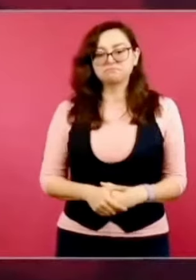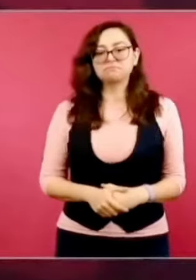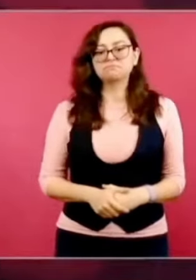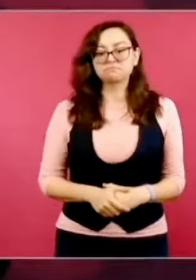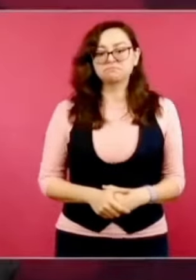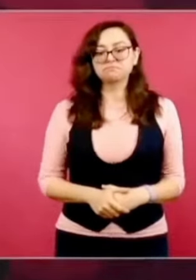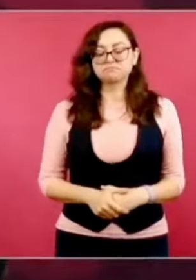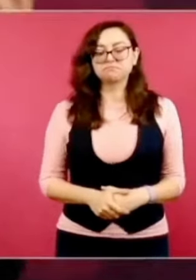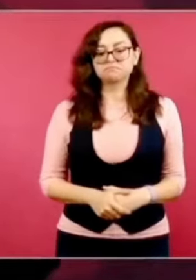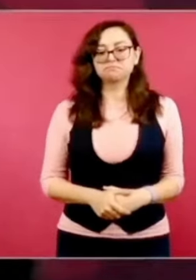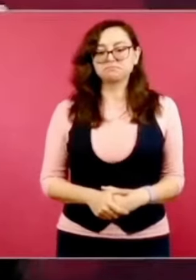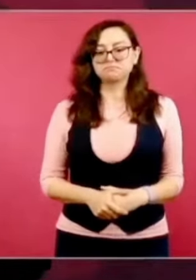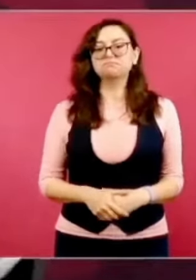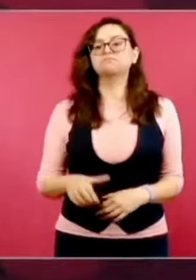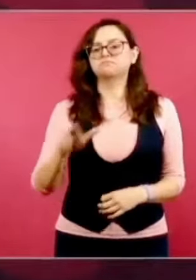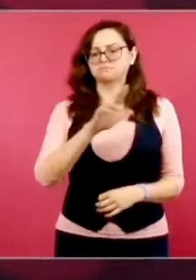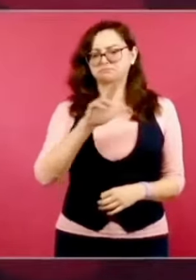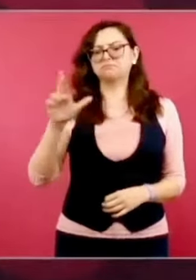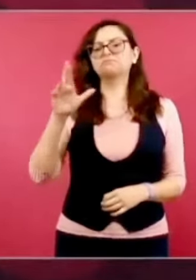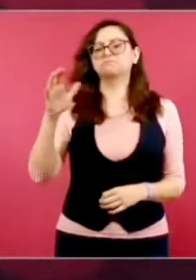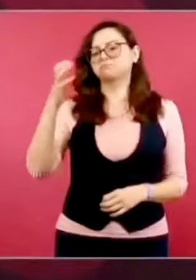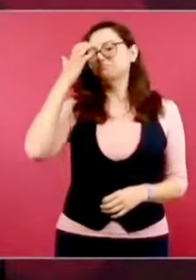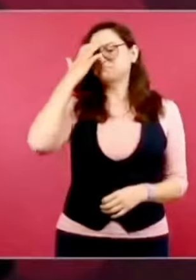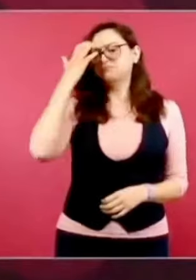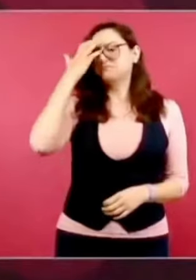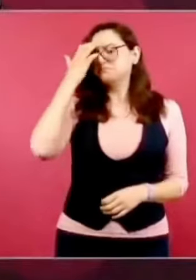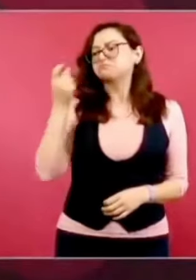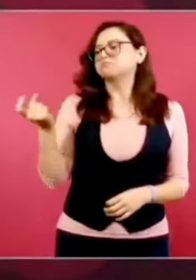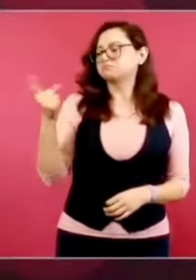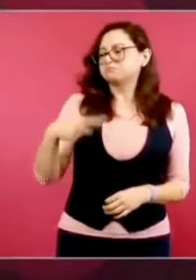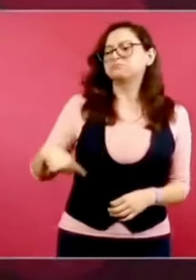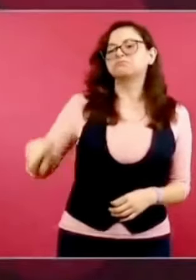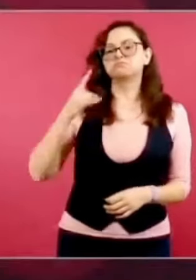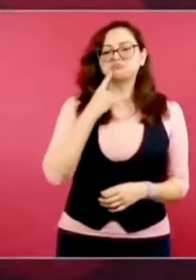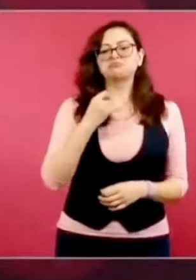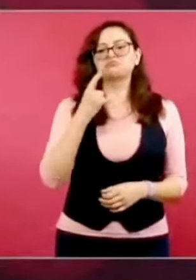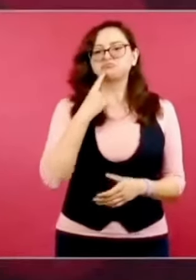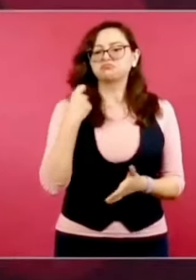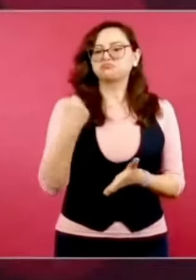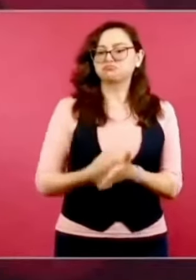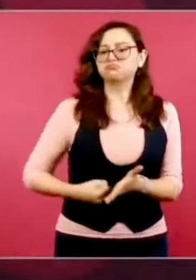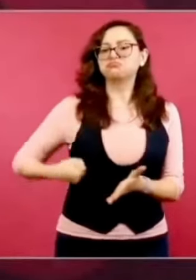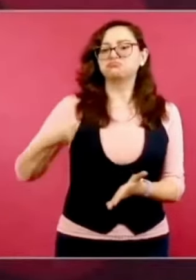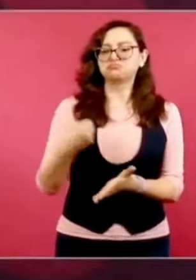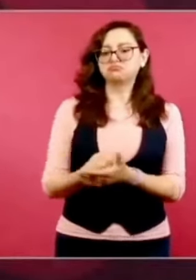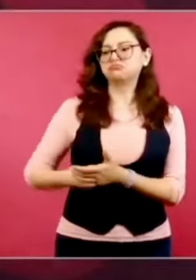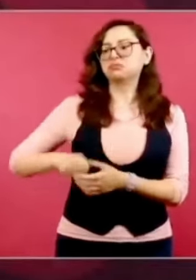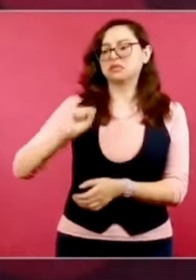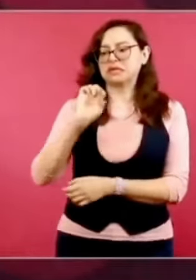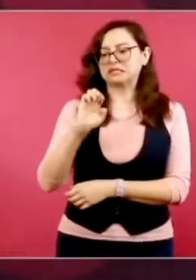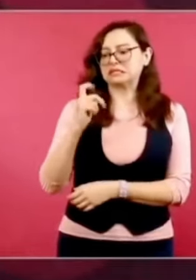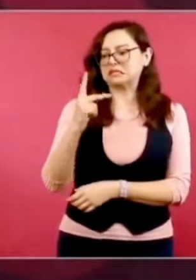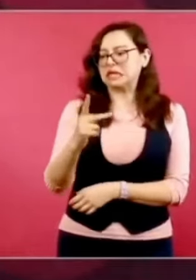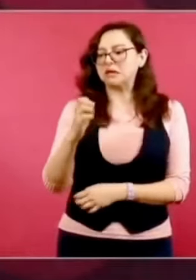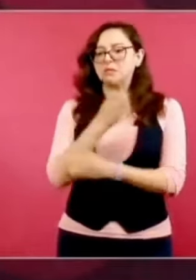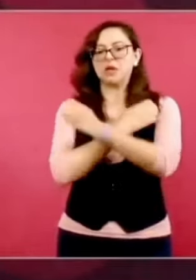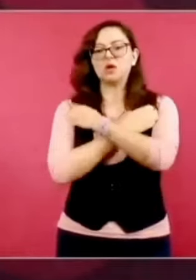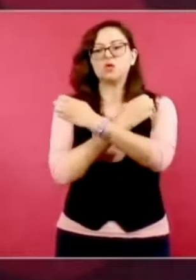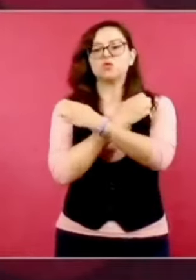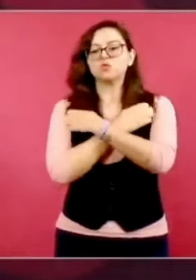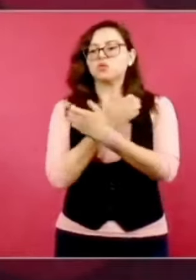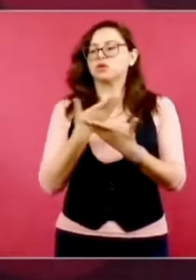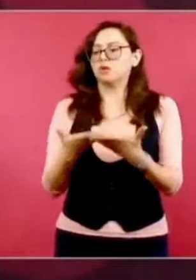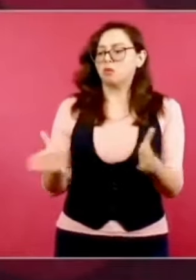Y además les reconocemos que fueron una vanguardia para la defensa de la educación pública y de los